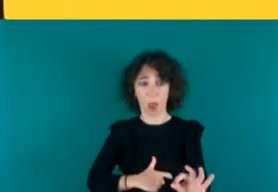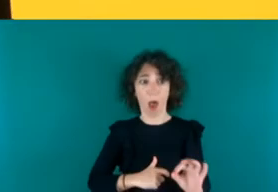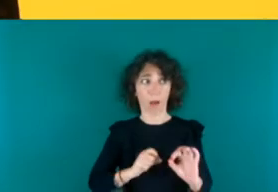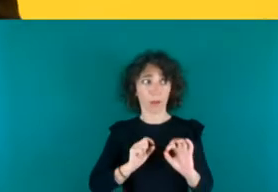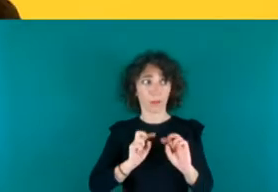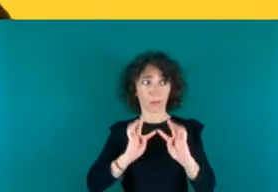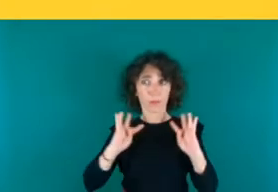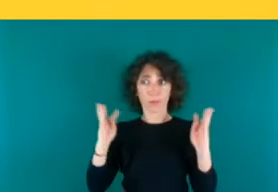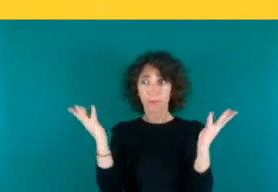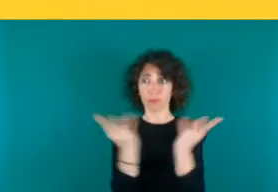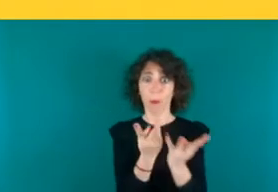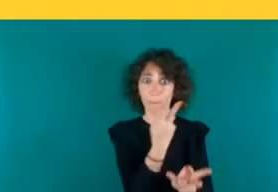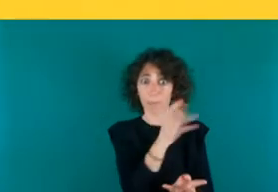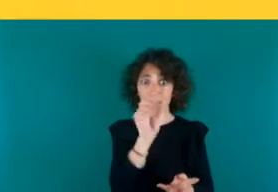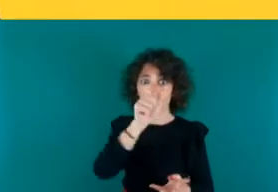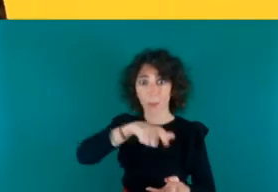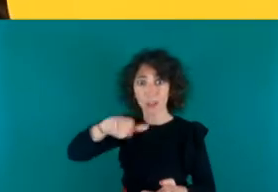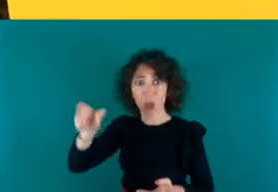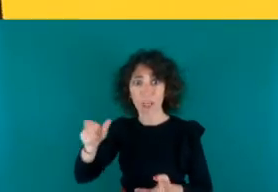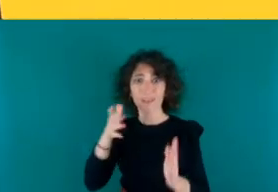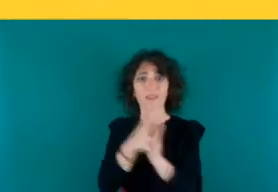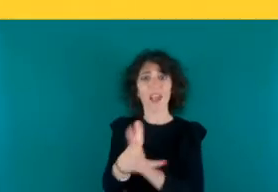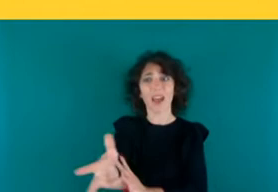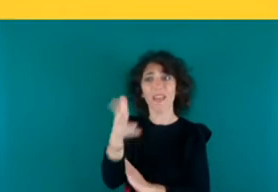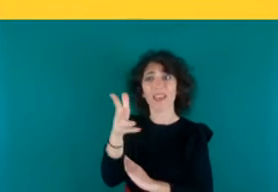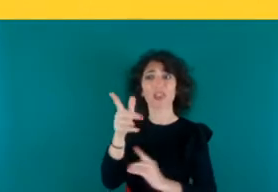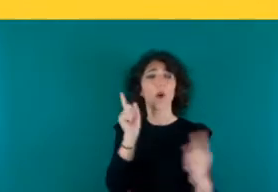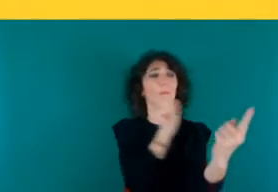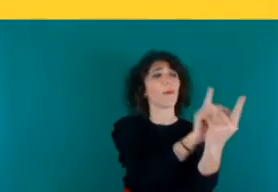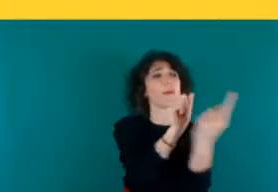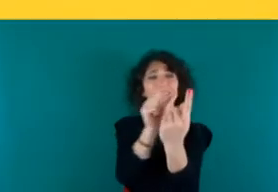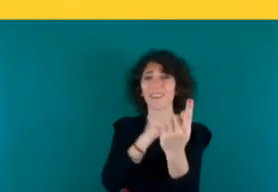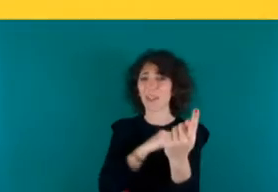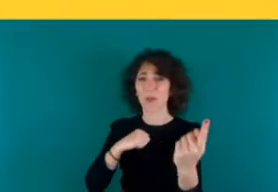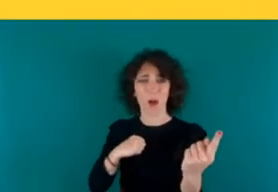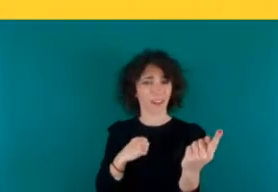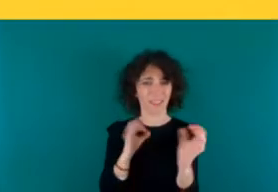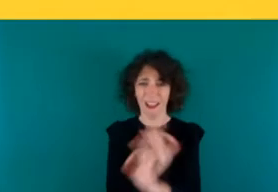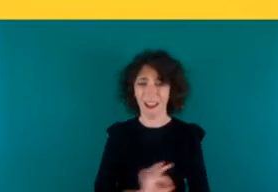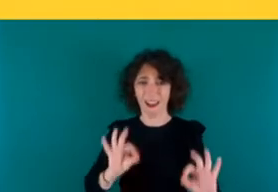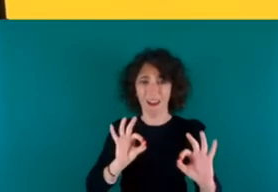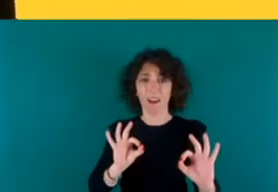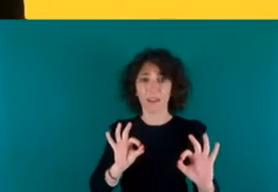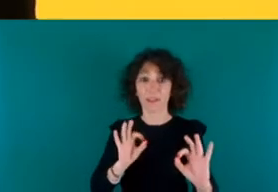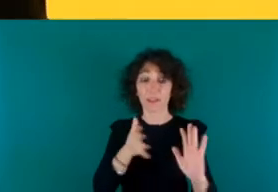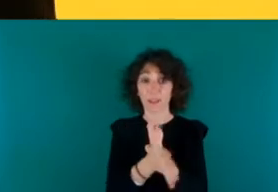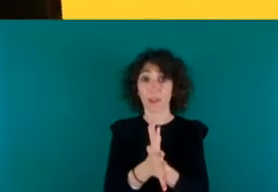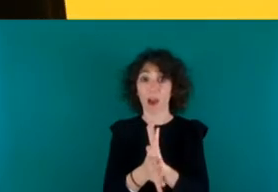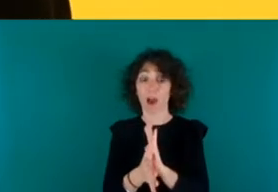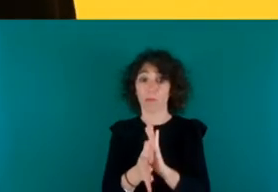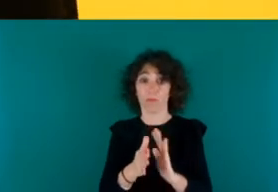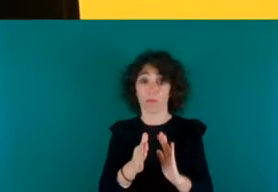a ver cómo se va. Se está vulnerando el derecho de atención personalizada individual con cada uno. Se está incumpliendo uno de los principios